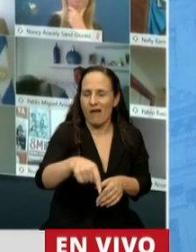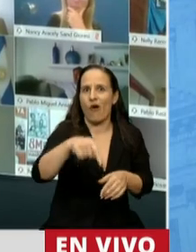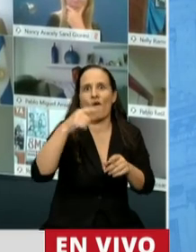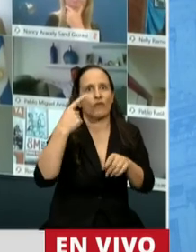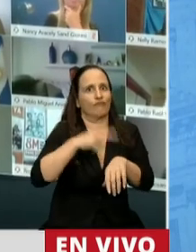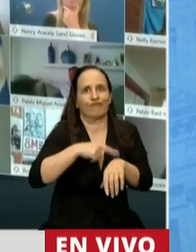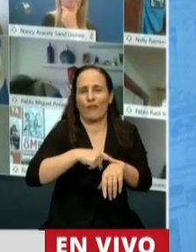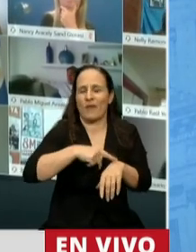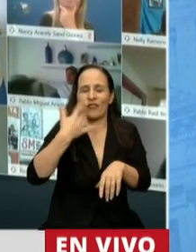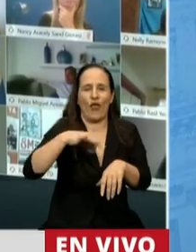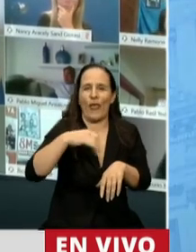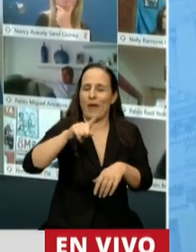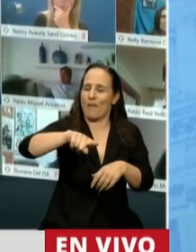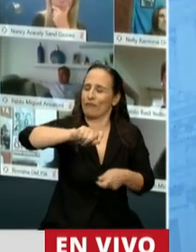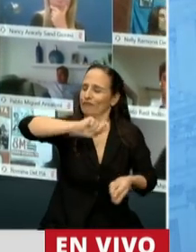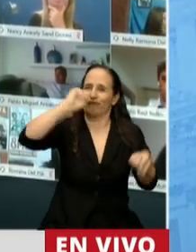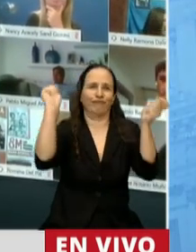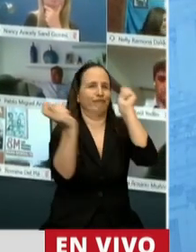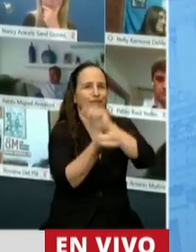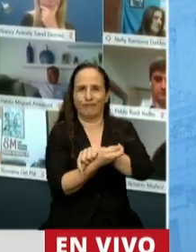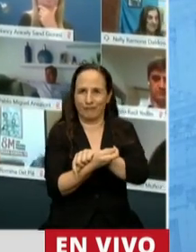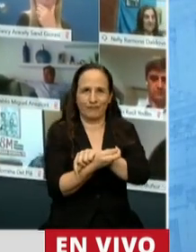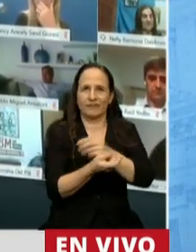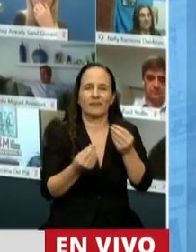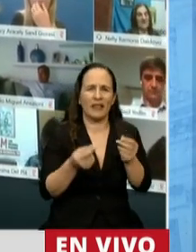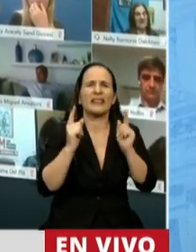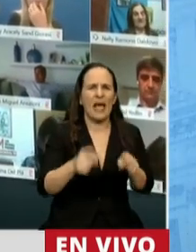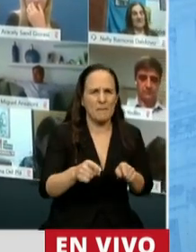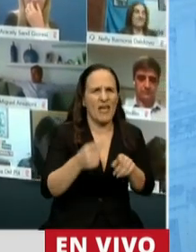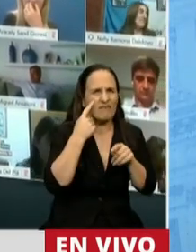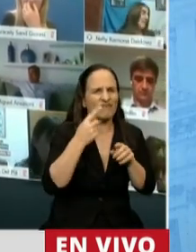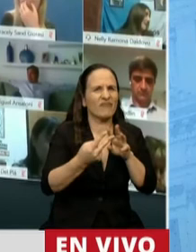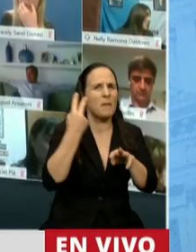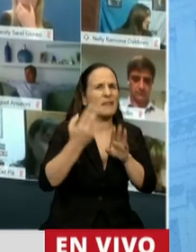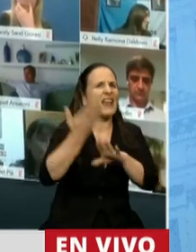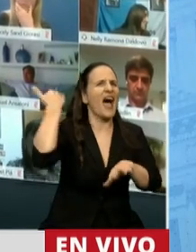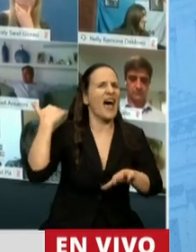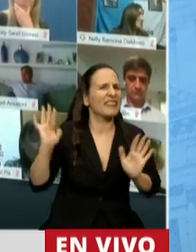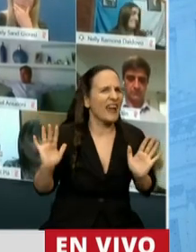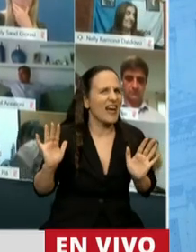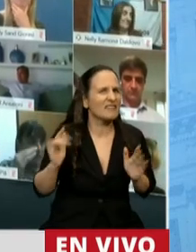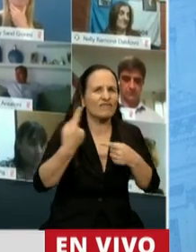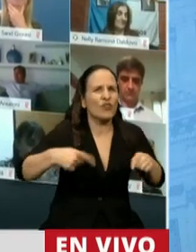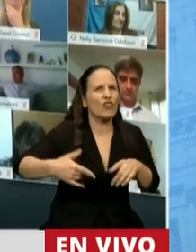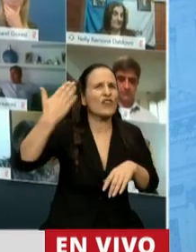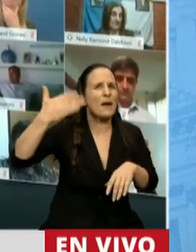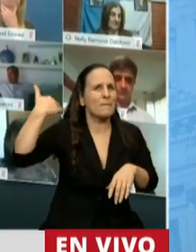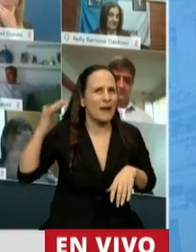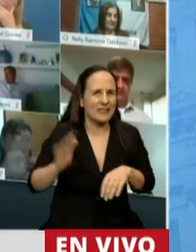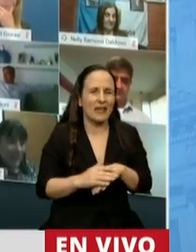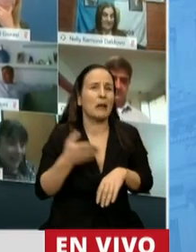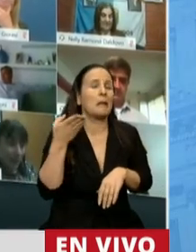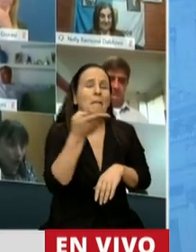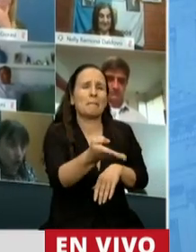momento dar un giro de 180 grados y mirar hacia atrás. Ese horizonte que está atrás en el pasado debiéramos